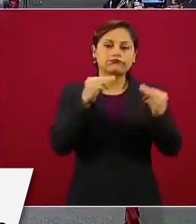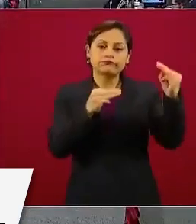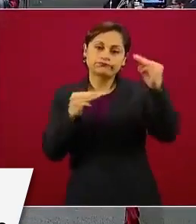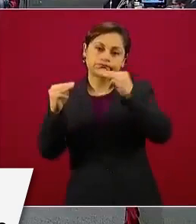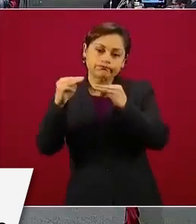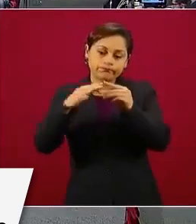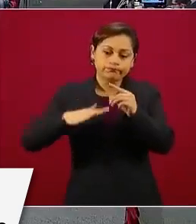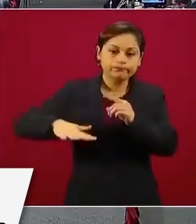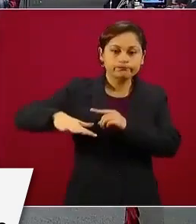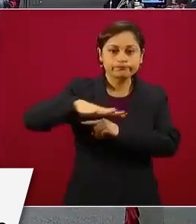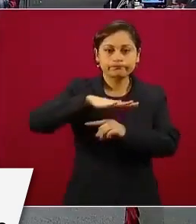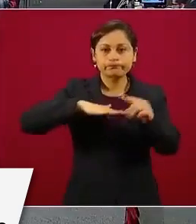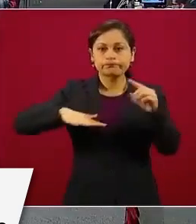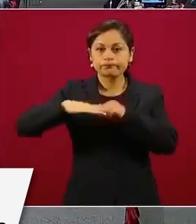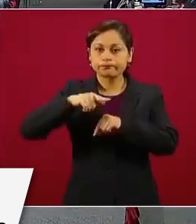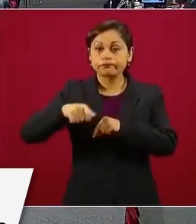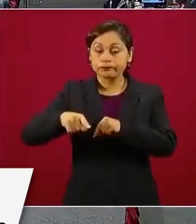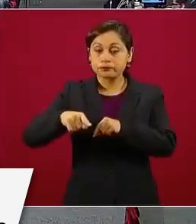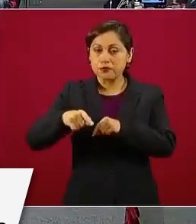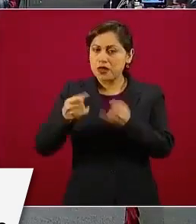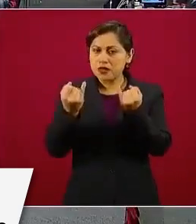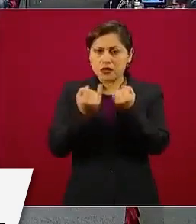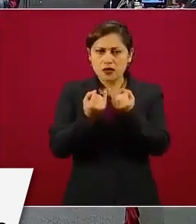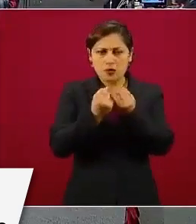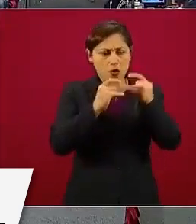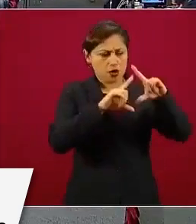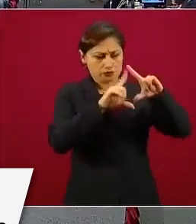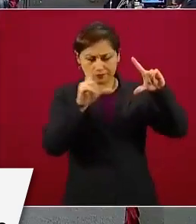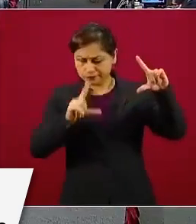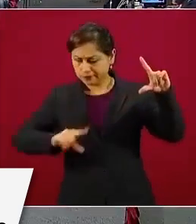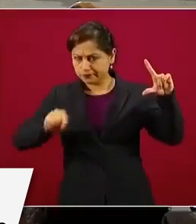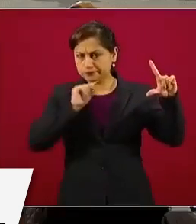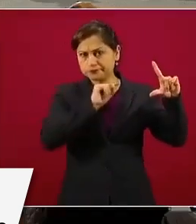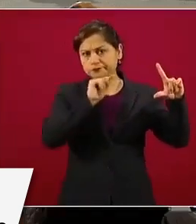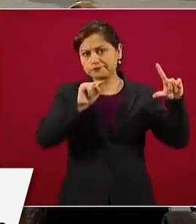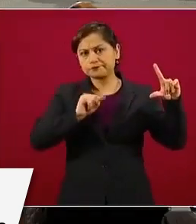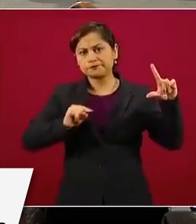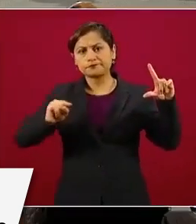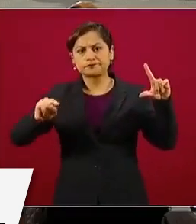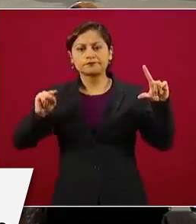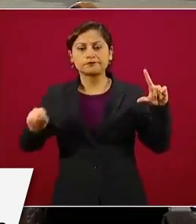todo el país. Es universal,